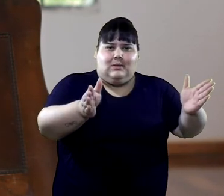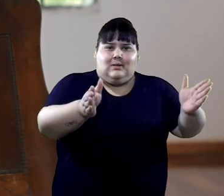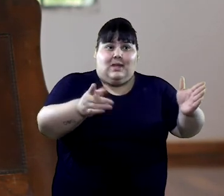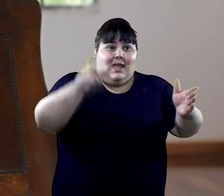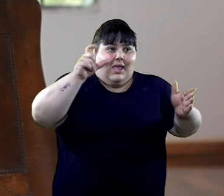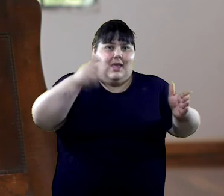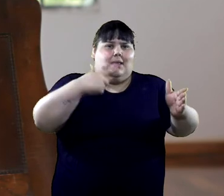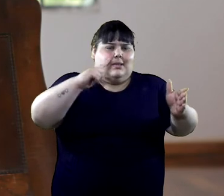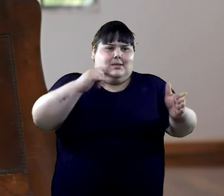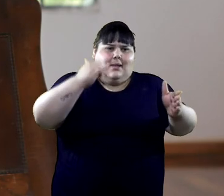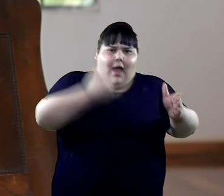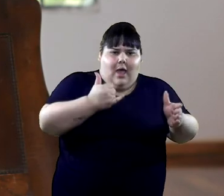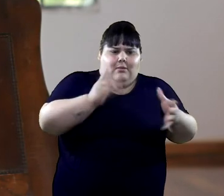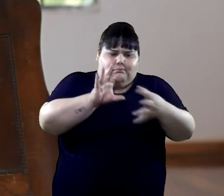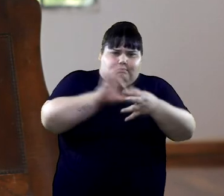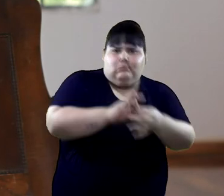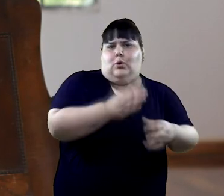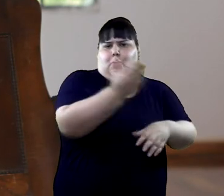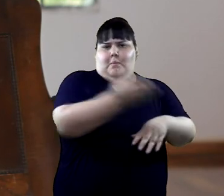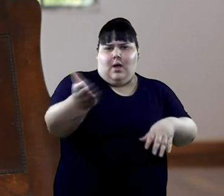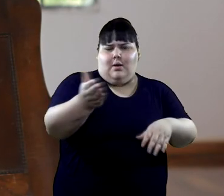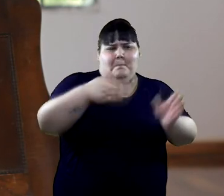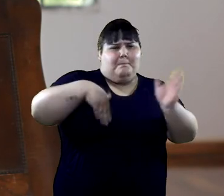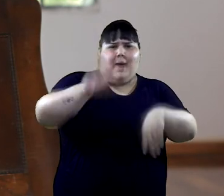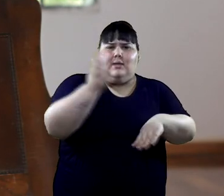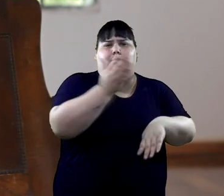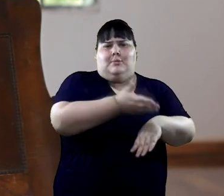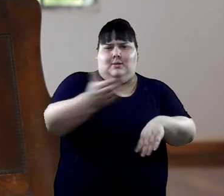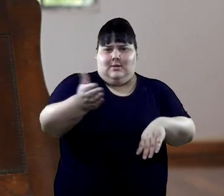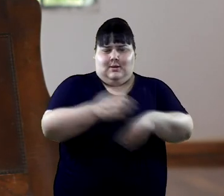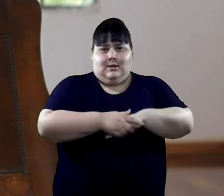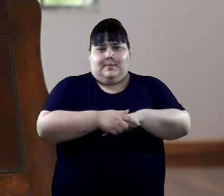posibilidad. Es lo más humano, por lo menos para mí, que sea